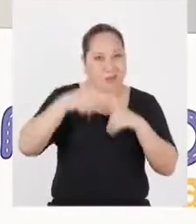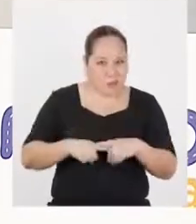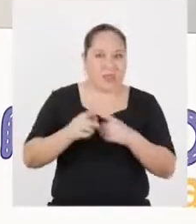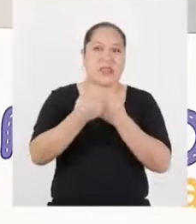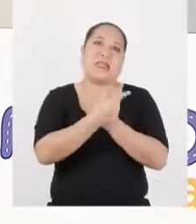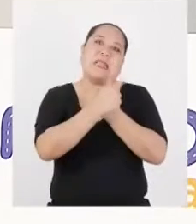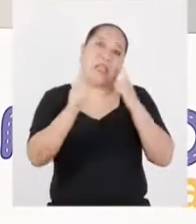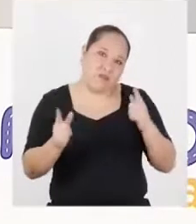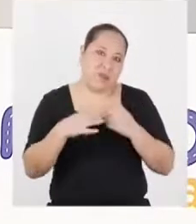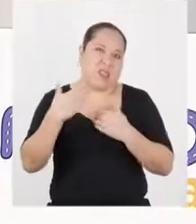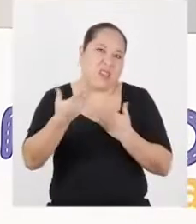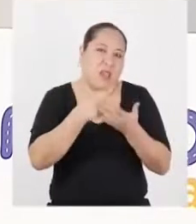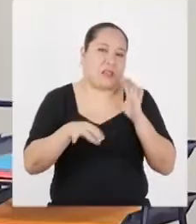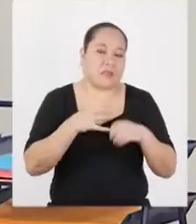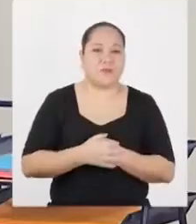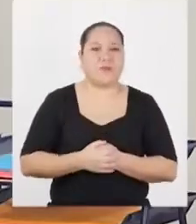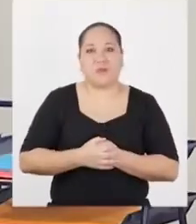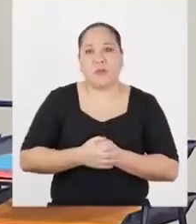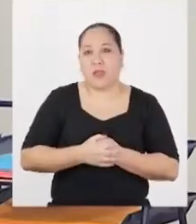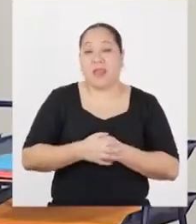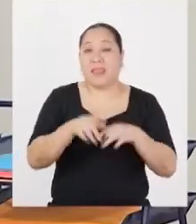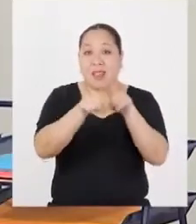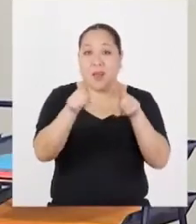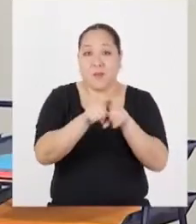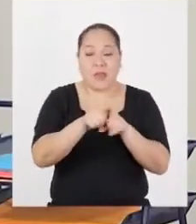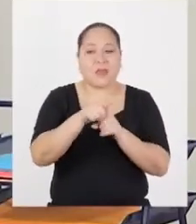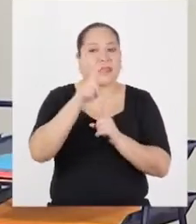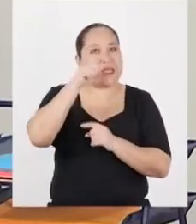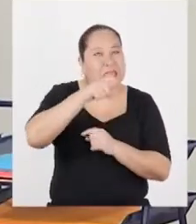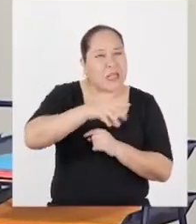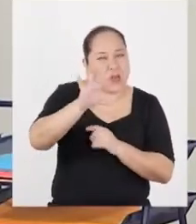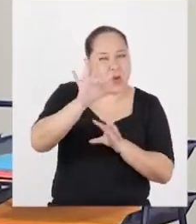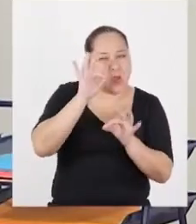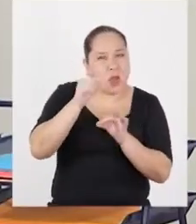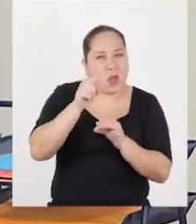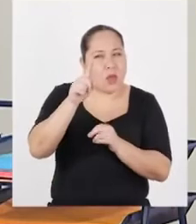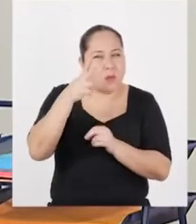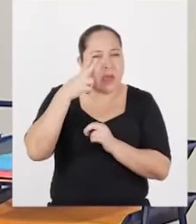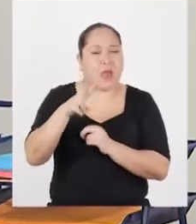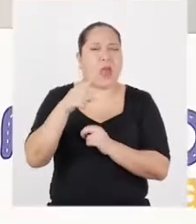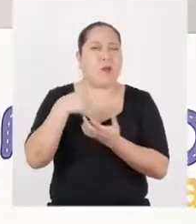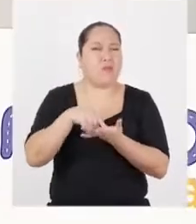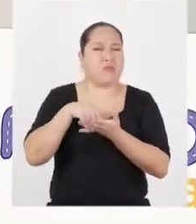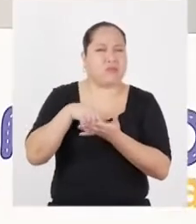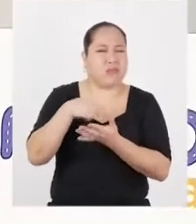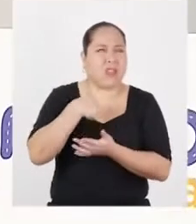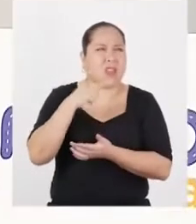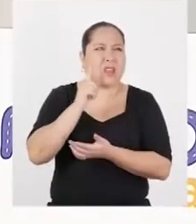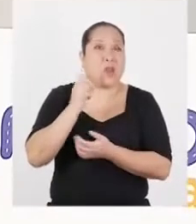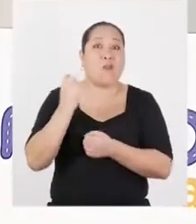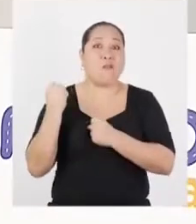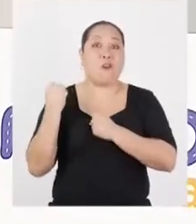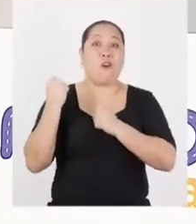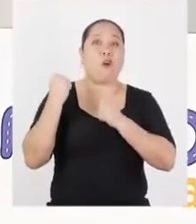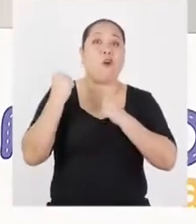decidir libremente qué hacer. Pero también hay que poder identificar cuando te están presionando. La fortaleza que vas